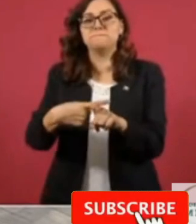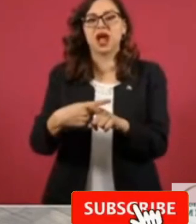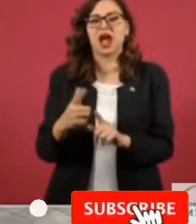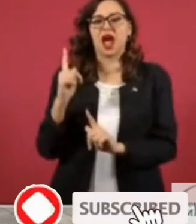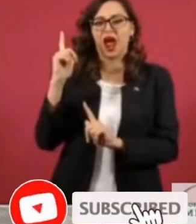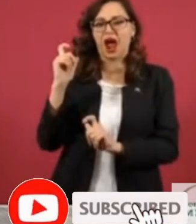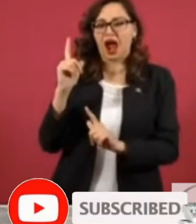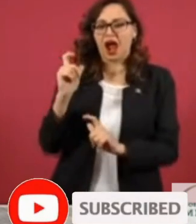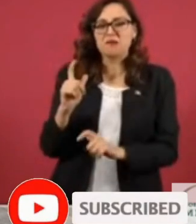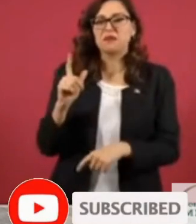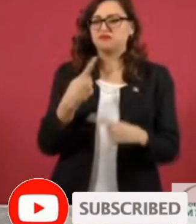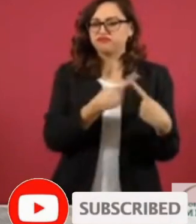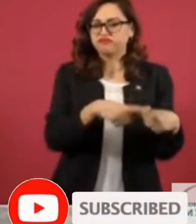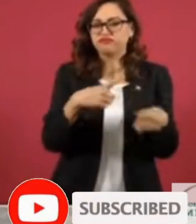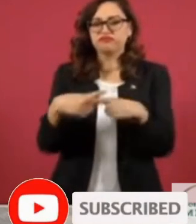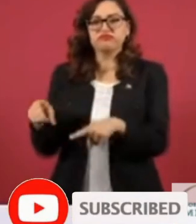invadido.